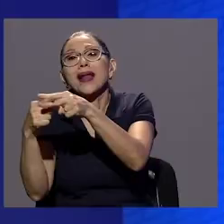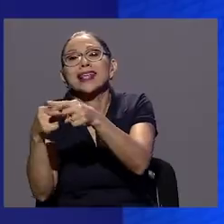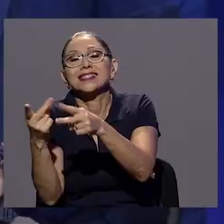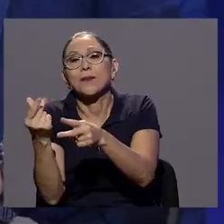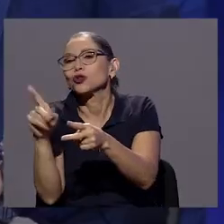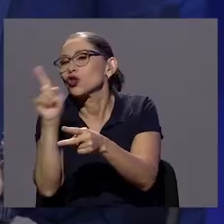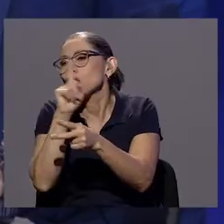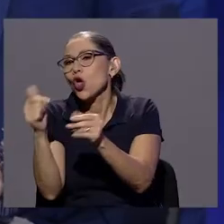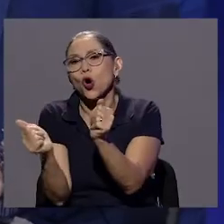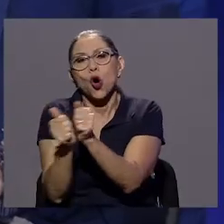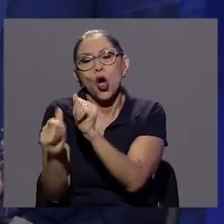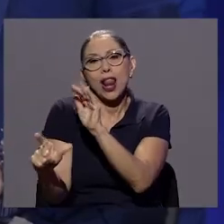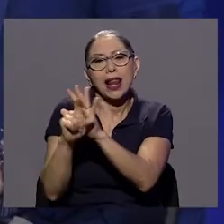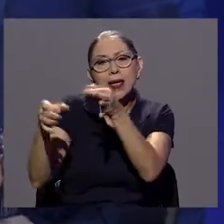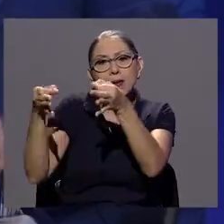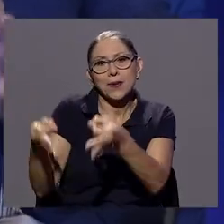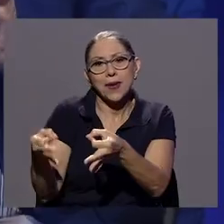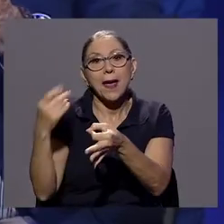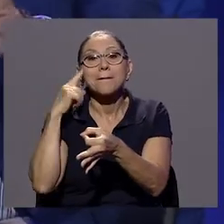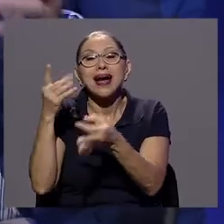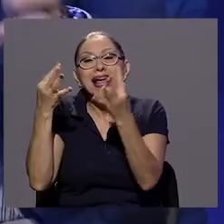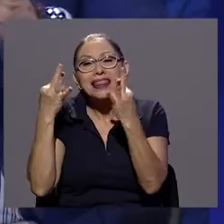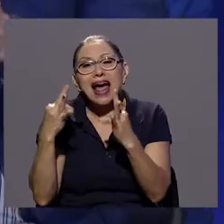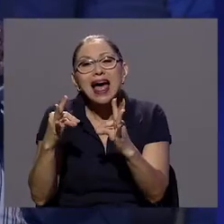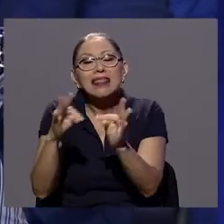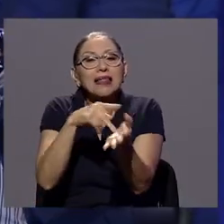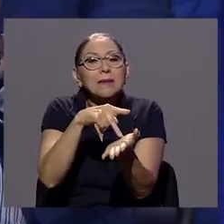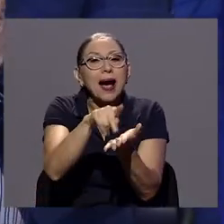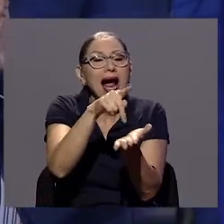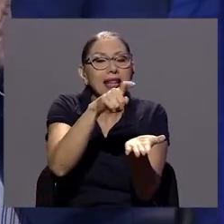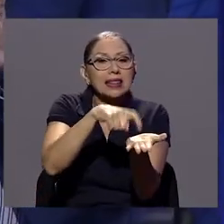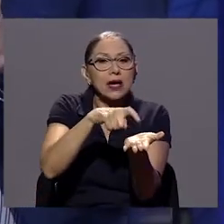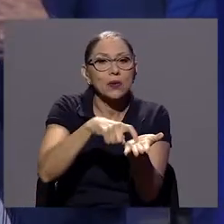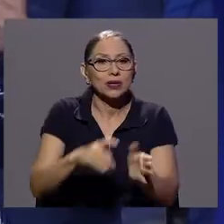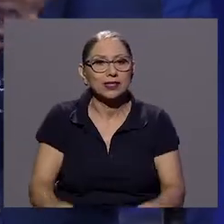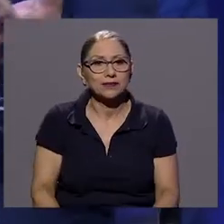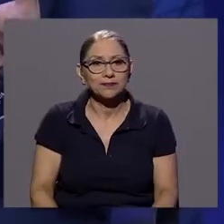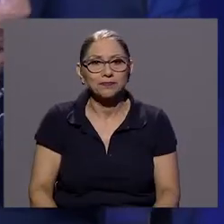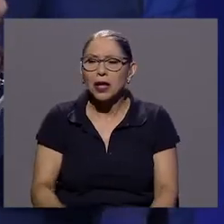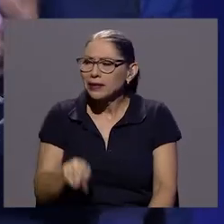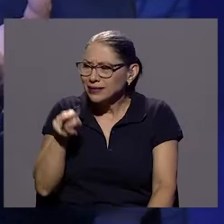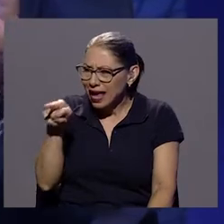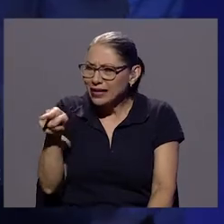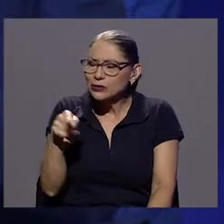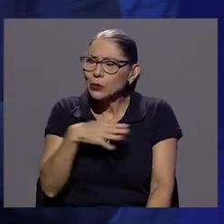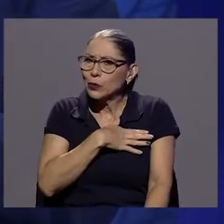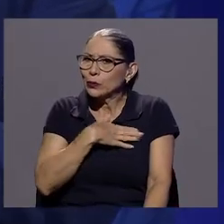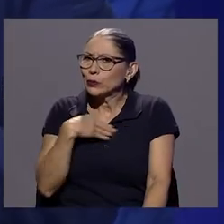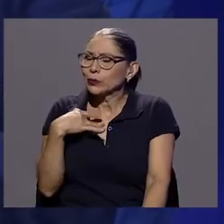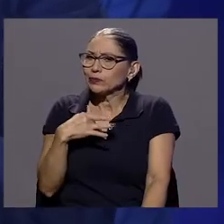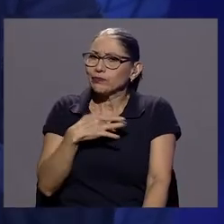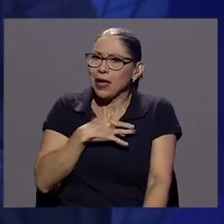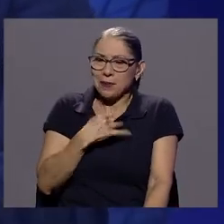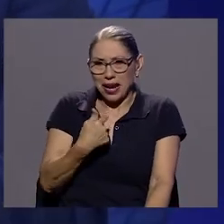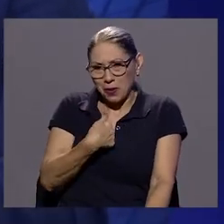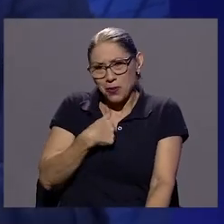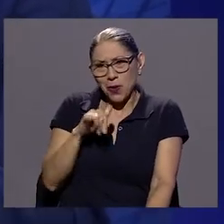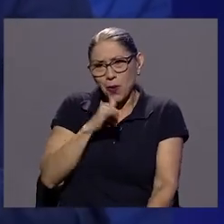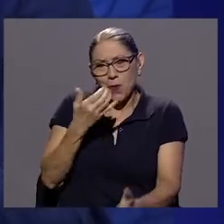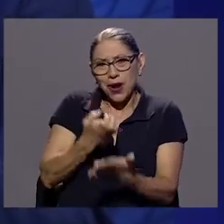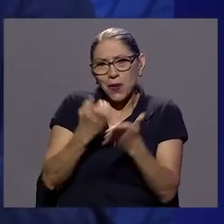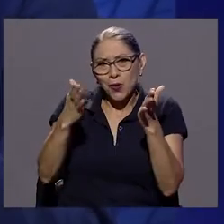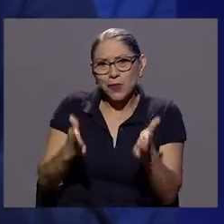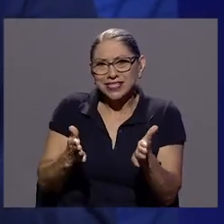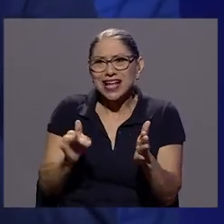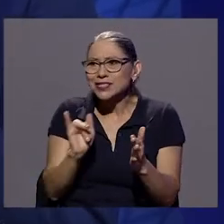deudas. Sí, ahí es apasionante este fenómeno, por lo menos para uno como economista, está uno viendo un laboratorio